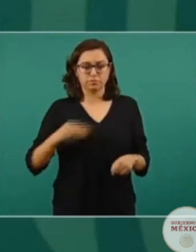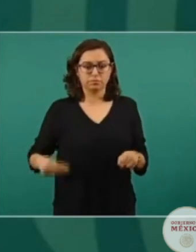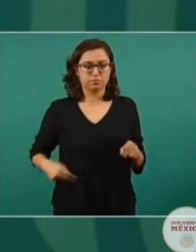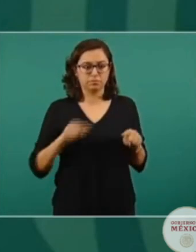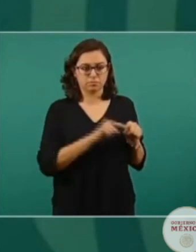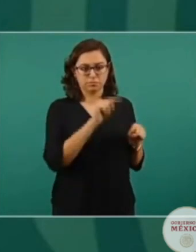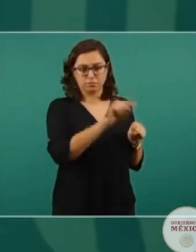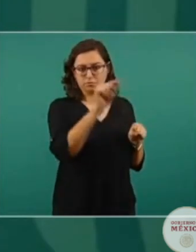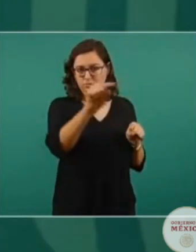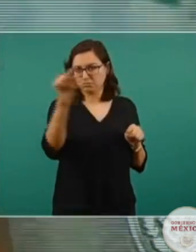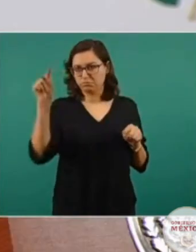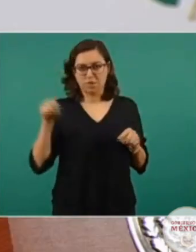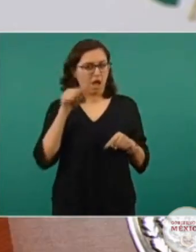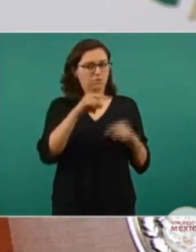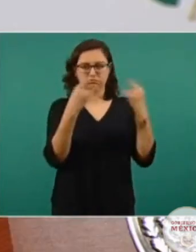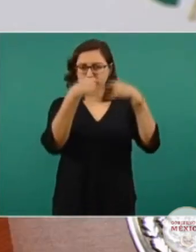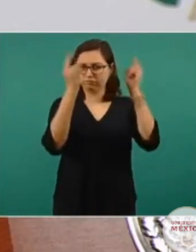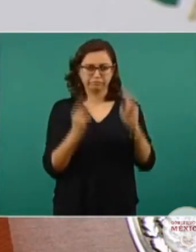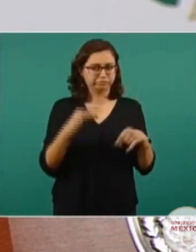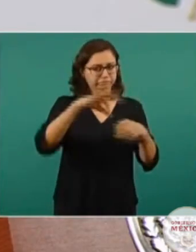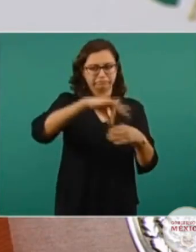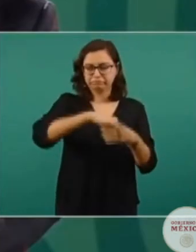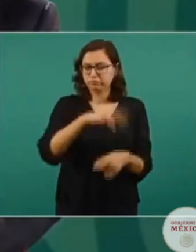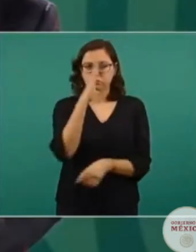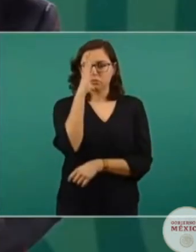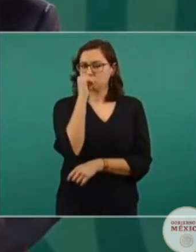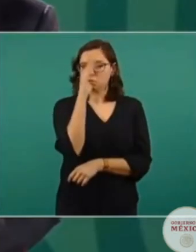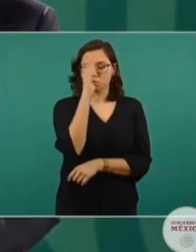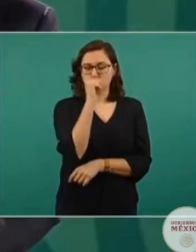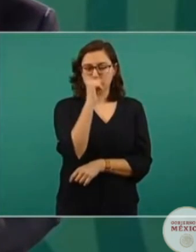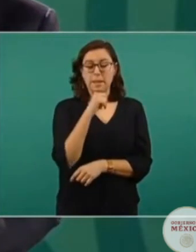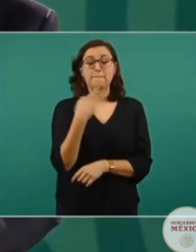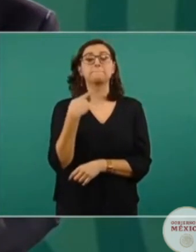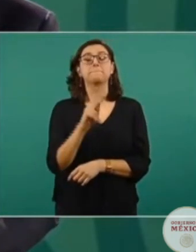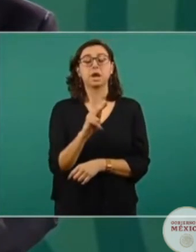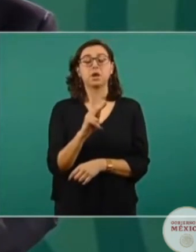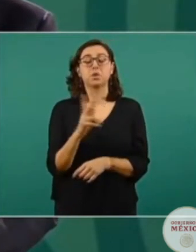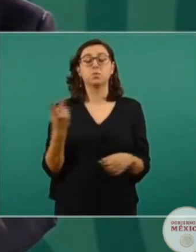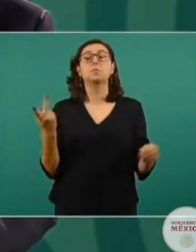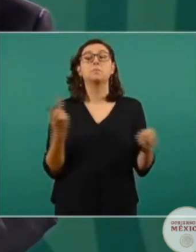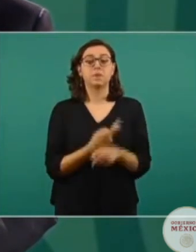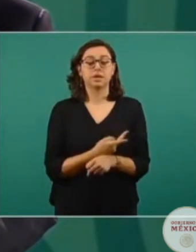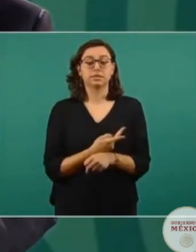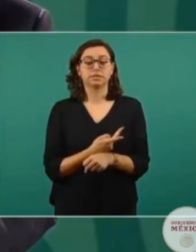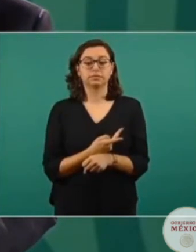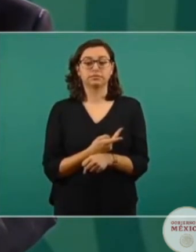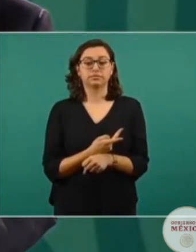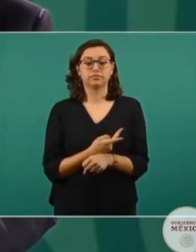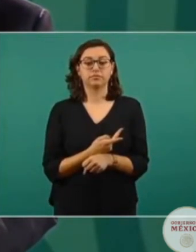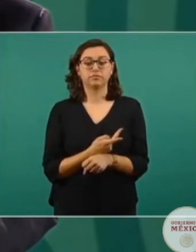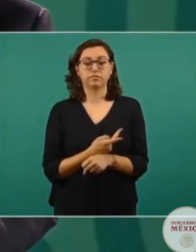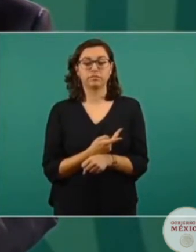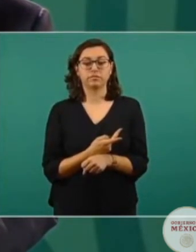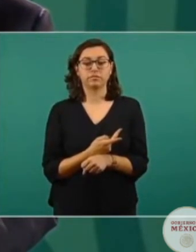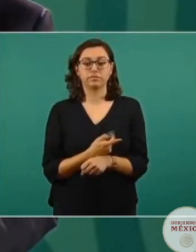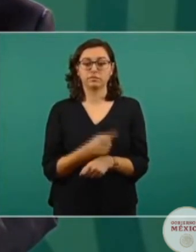tienen que ver más, de acuerdo a este informe, con municipios